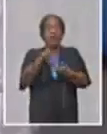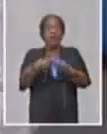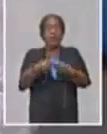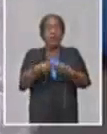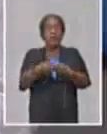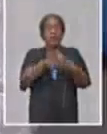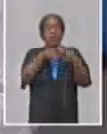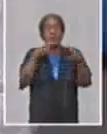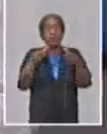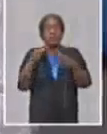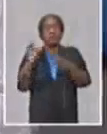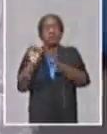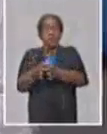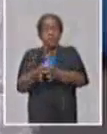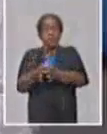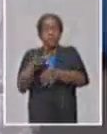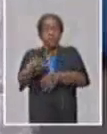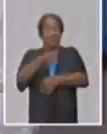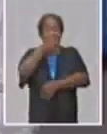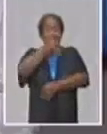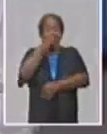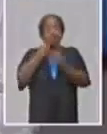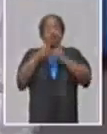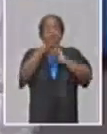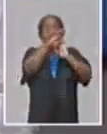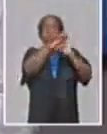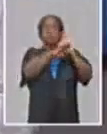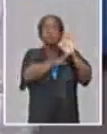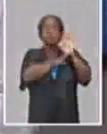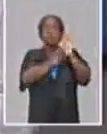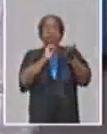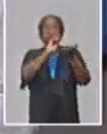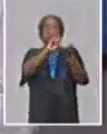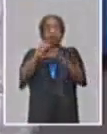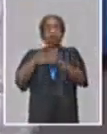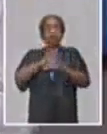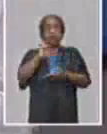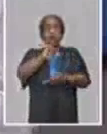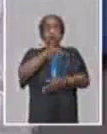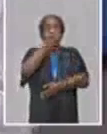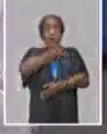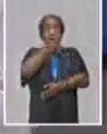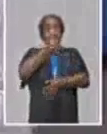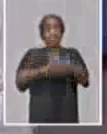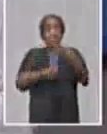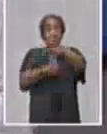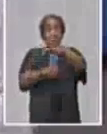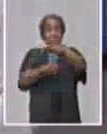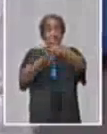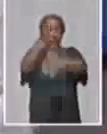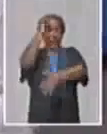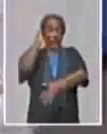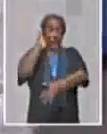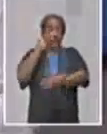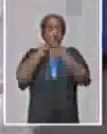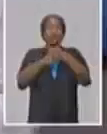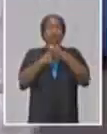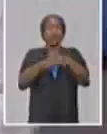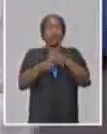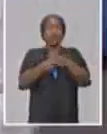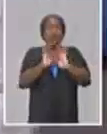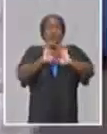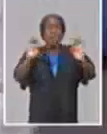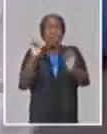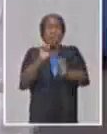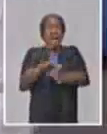Me voy a referir a algunas de las medidas que se han implementado y como dijo nuestro presidente, aquí ninguna solución es mágica. No hay